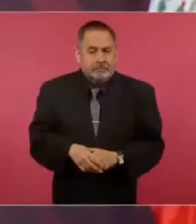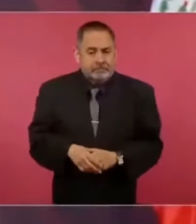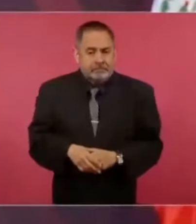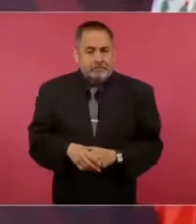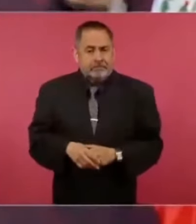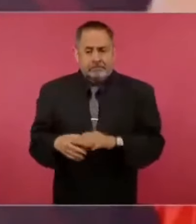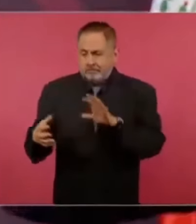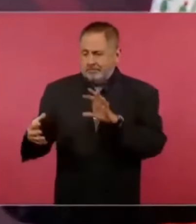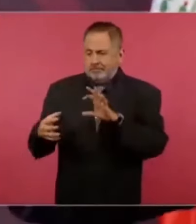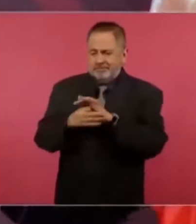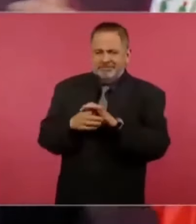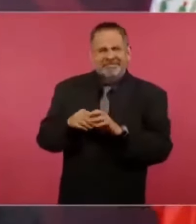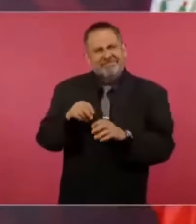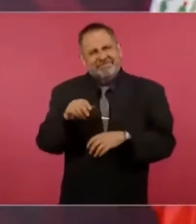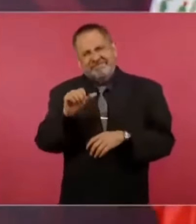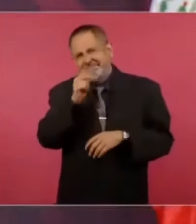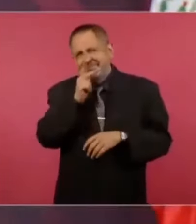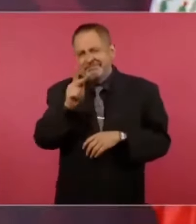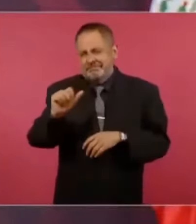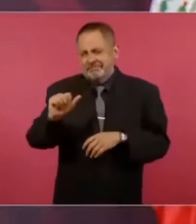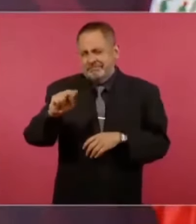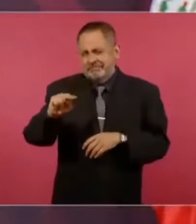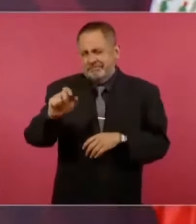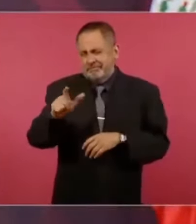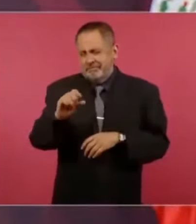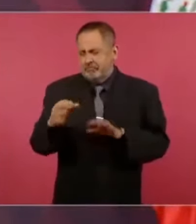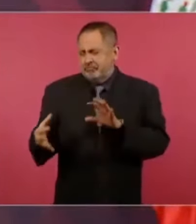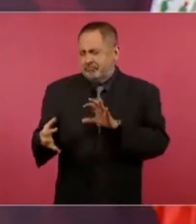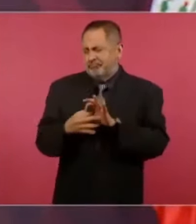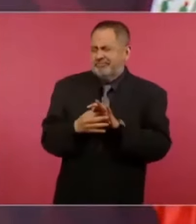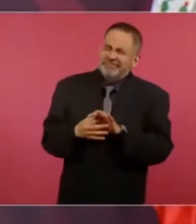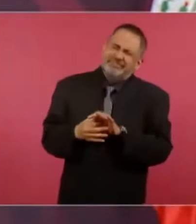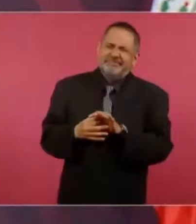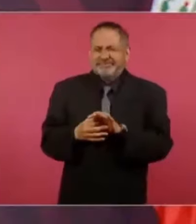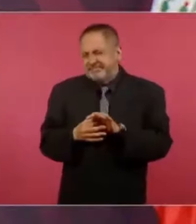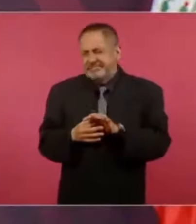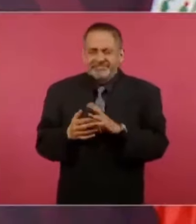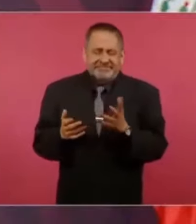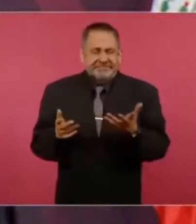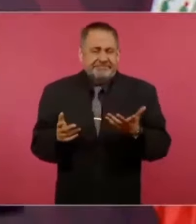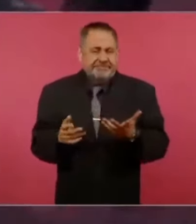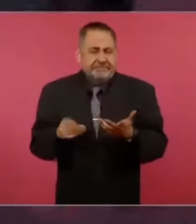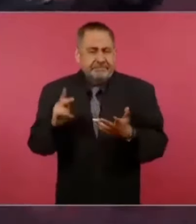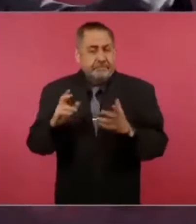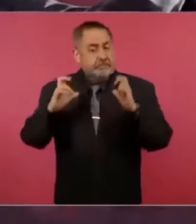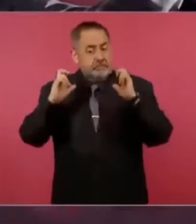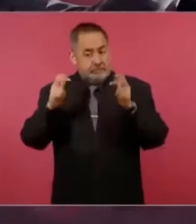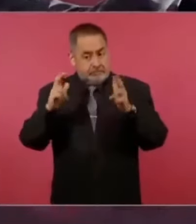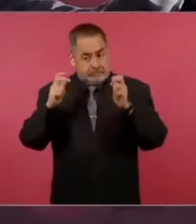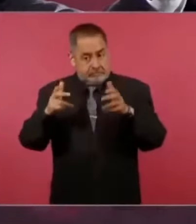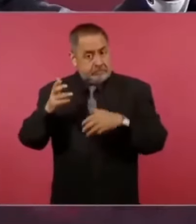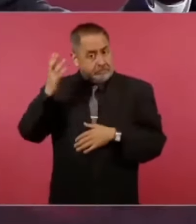anexión, no me gusta el término, pero Chiapas